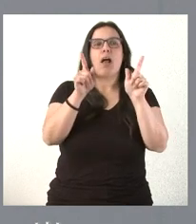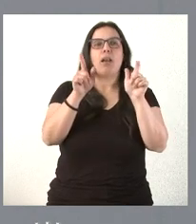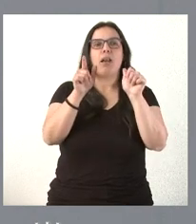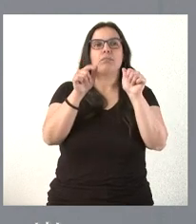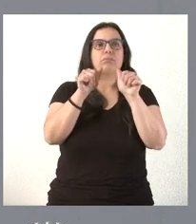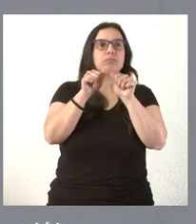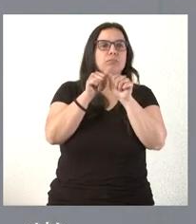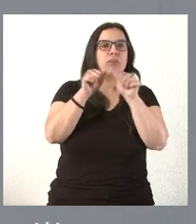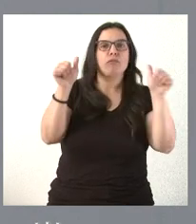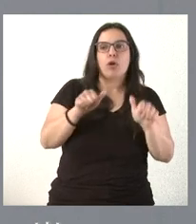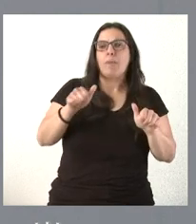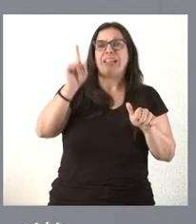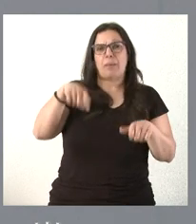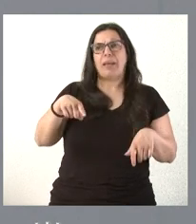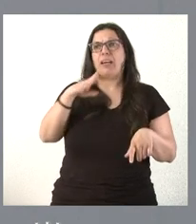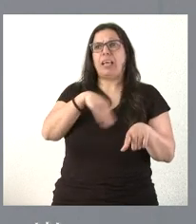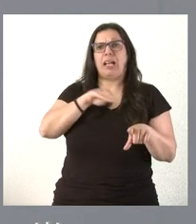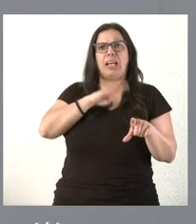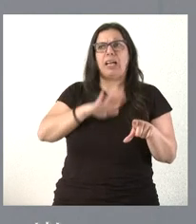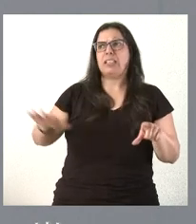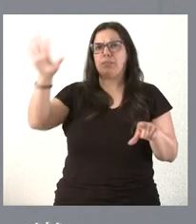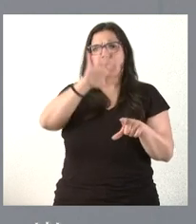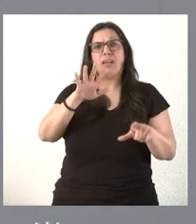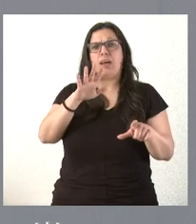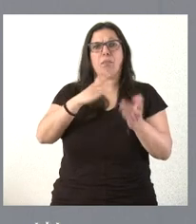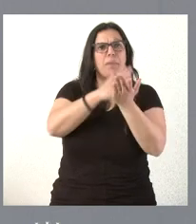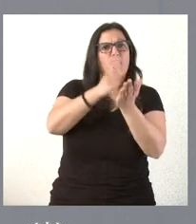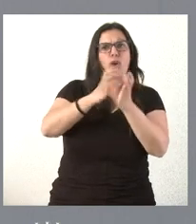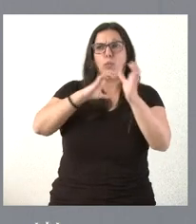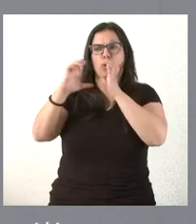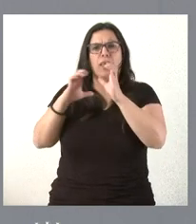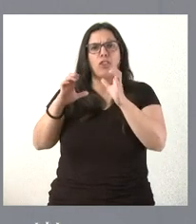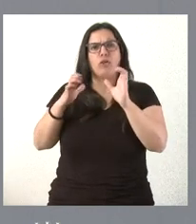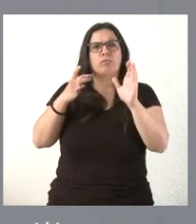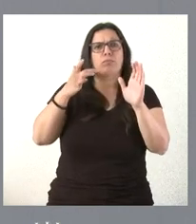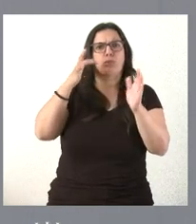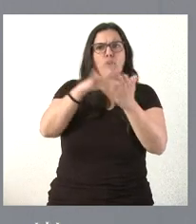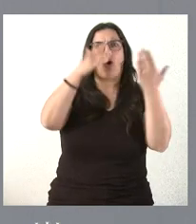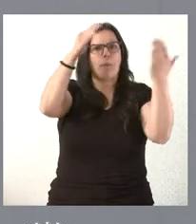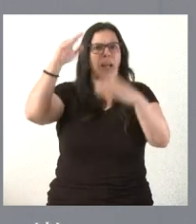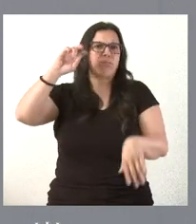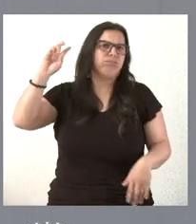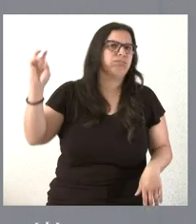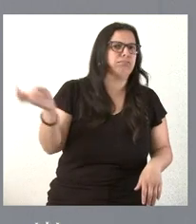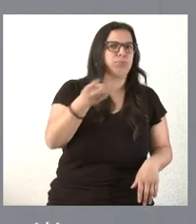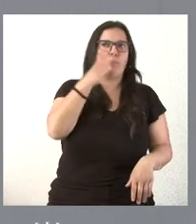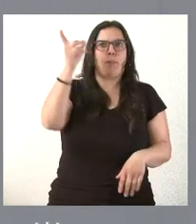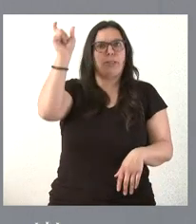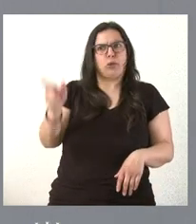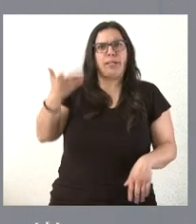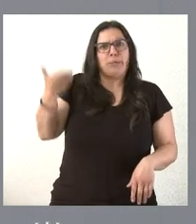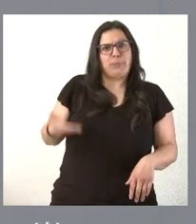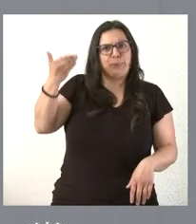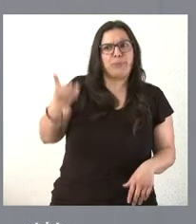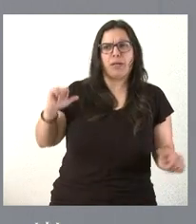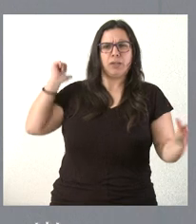fallecimiento, incluso en el ámbito nacional, pues le han recogido varias páginas de homenaje a lo que ha sido su figura y su trayectoria,